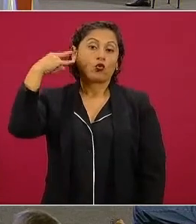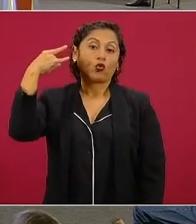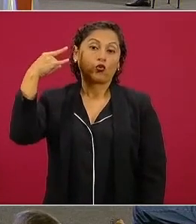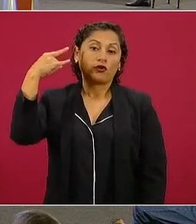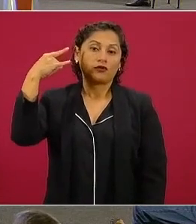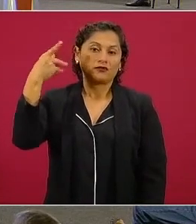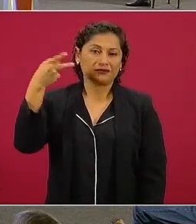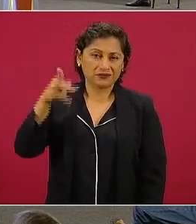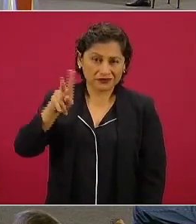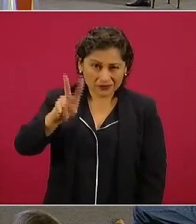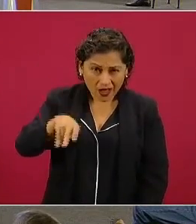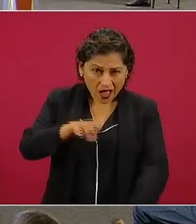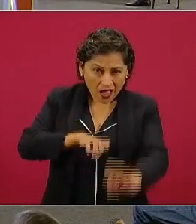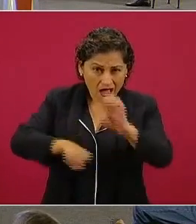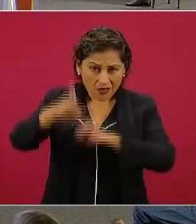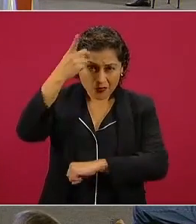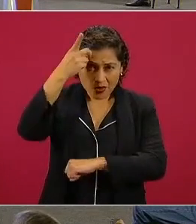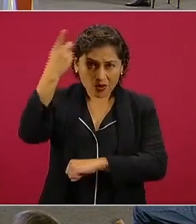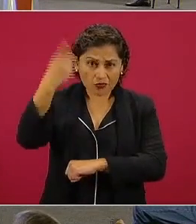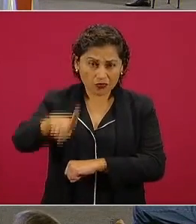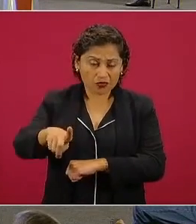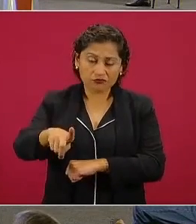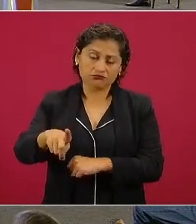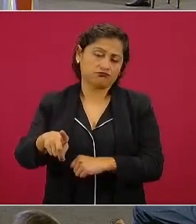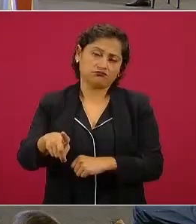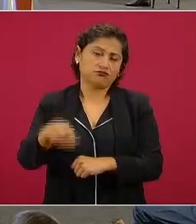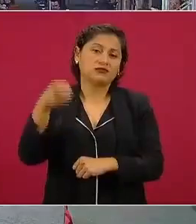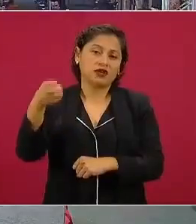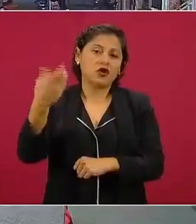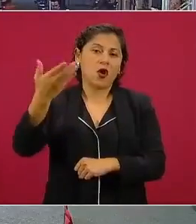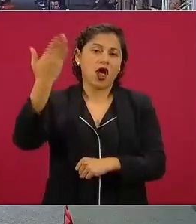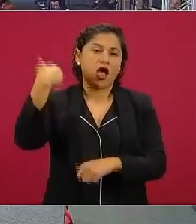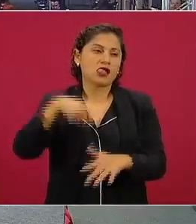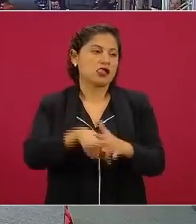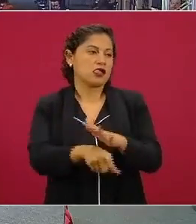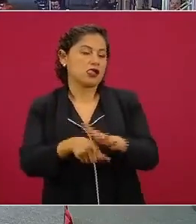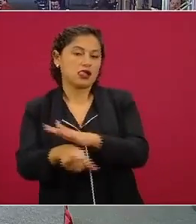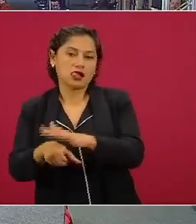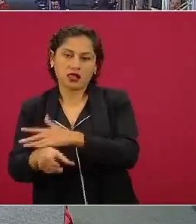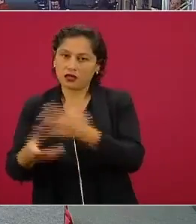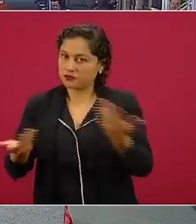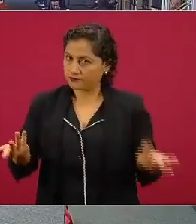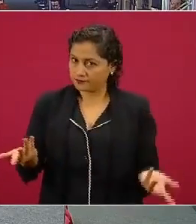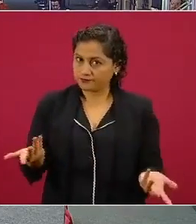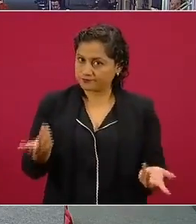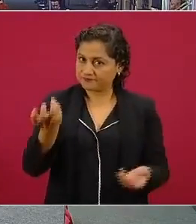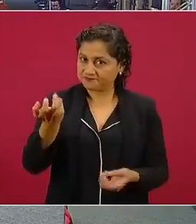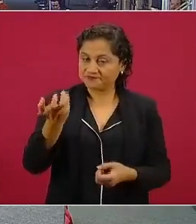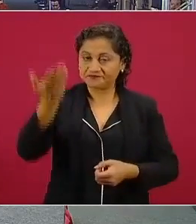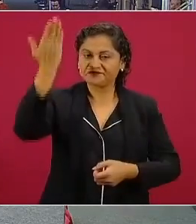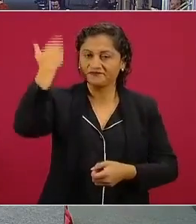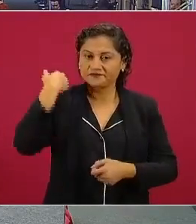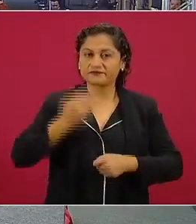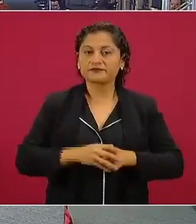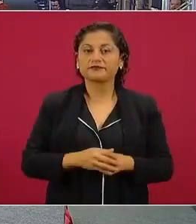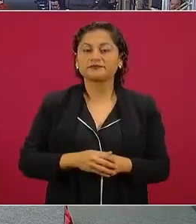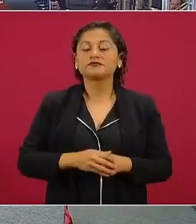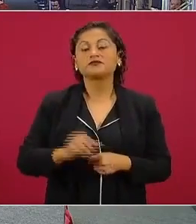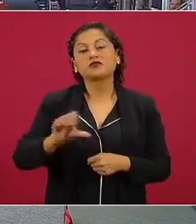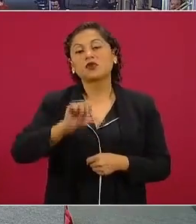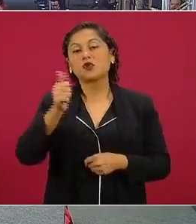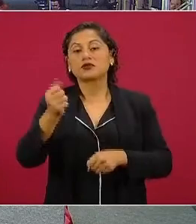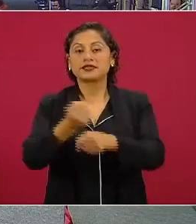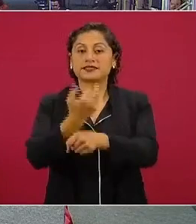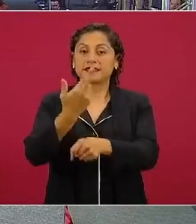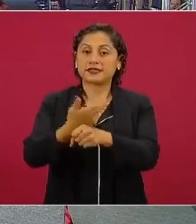eran traficantes de influencia se fomentará el turismo lo estamos